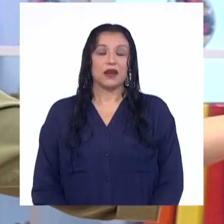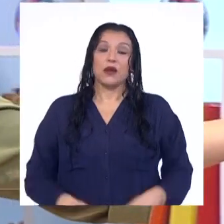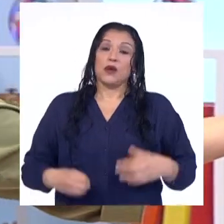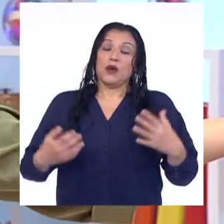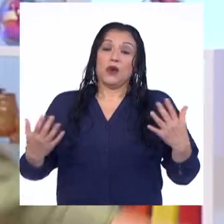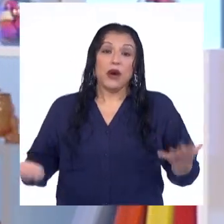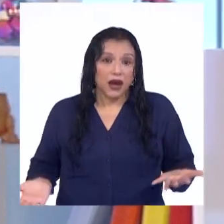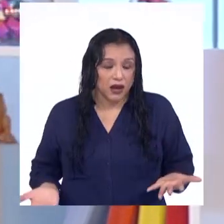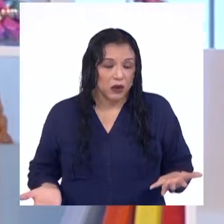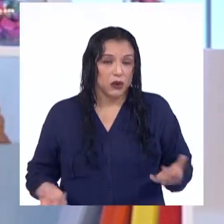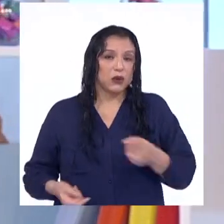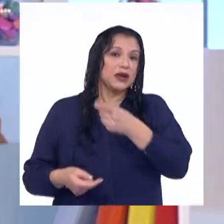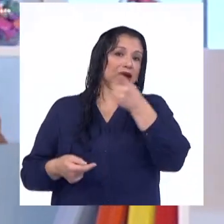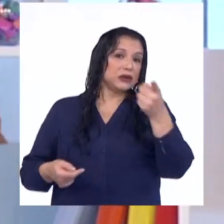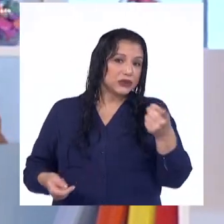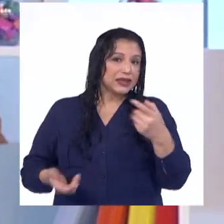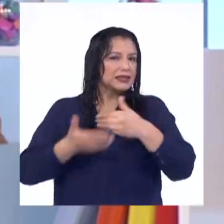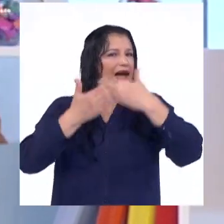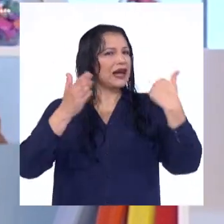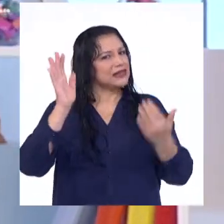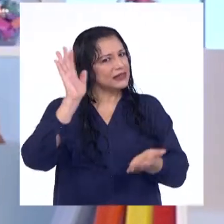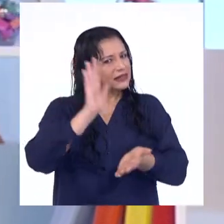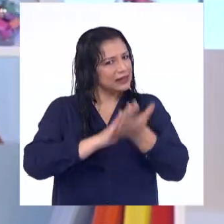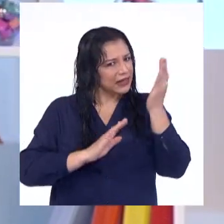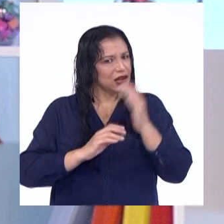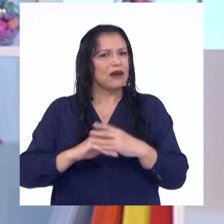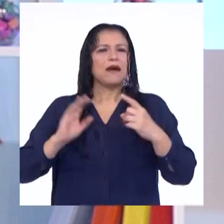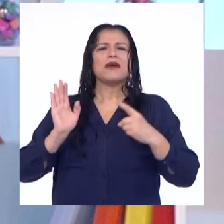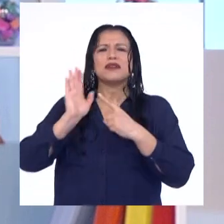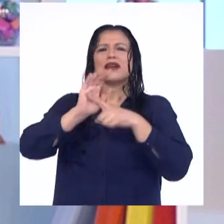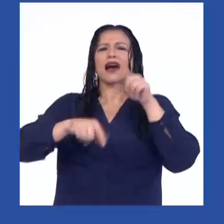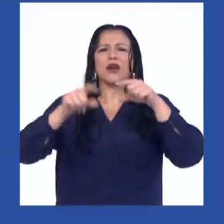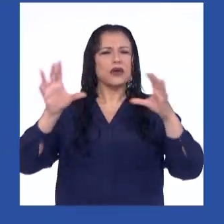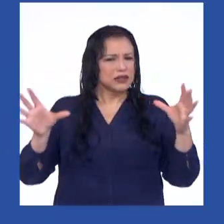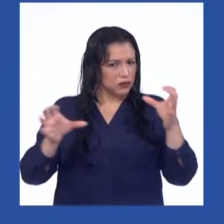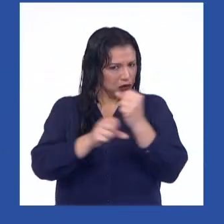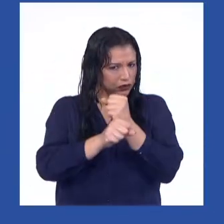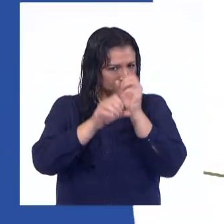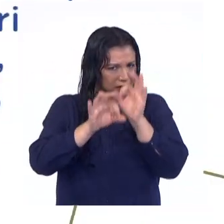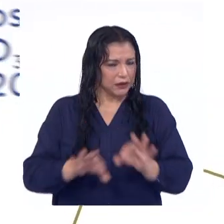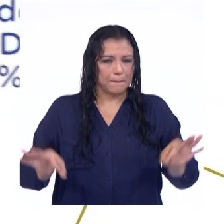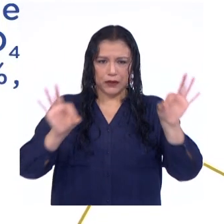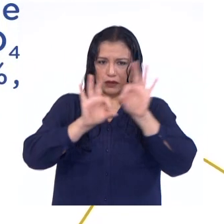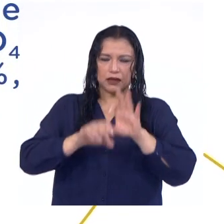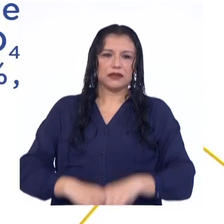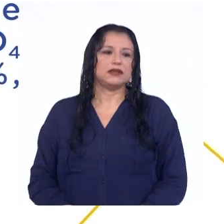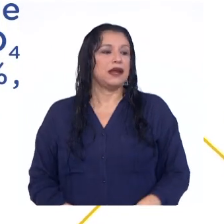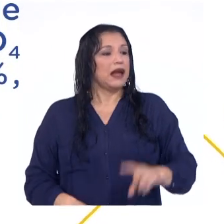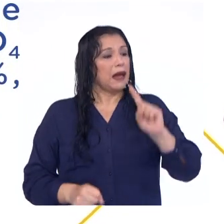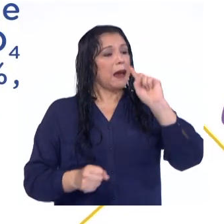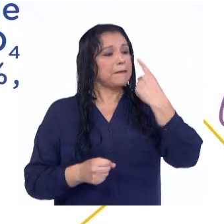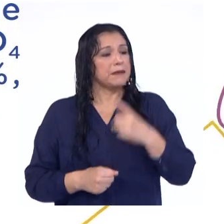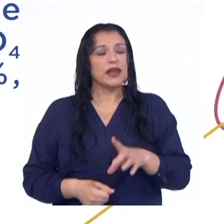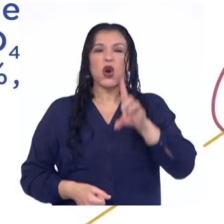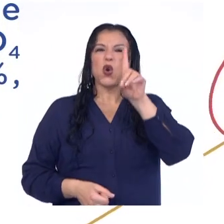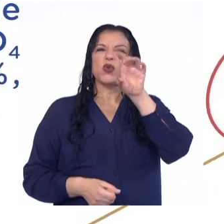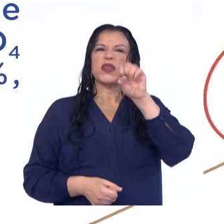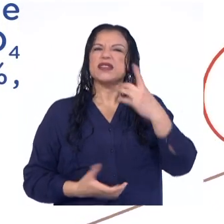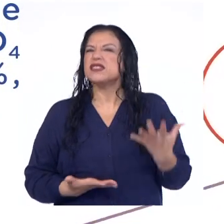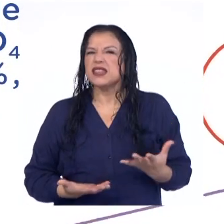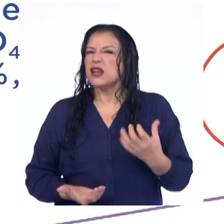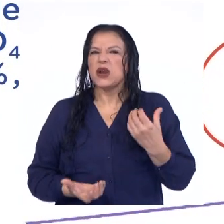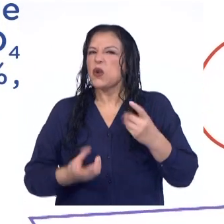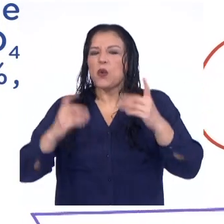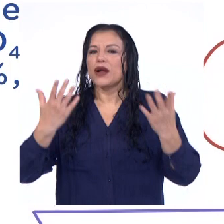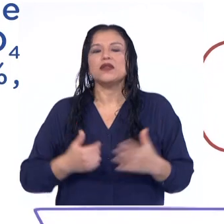Bien, chicas y chicos, antes de irnos daremos a conocer algunas conclusiones importantes. En primer lugar, un desil se da cuando